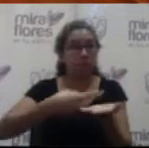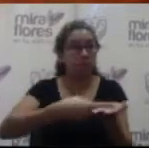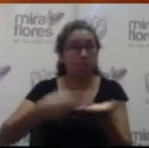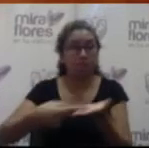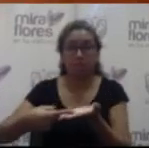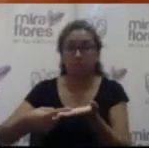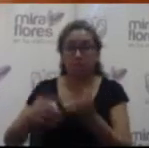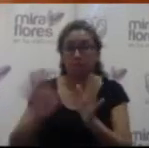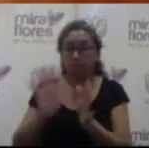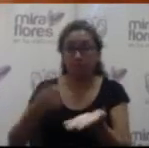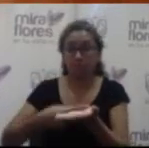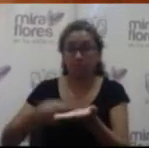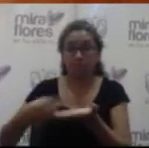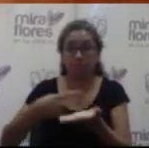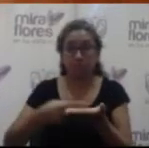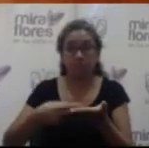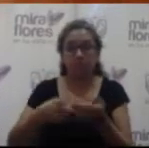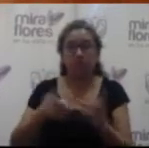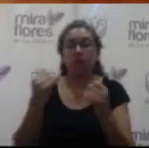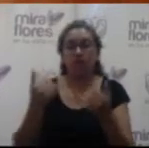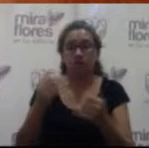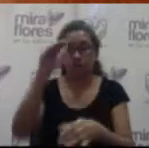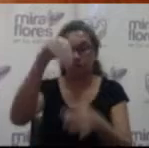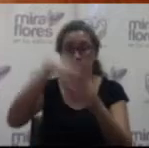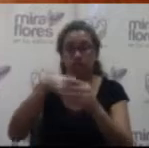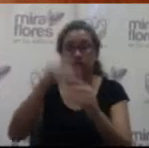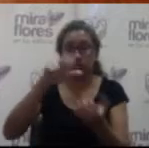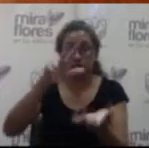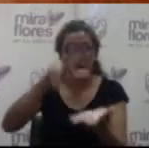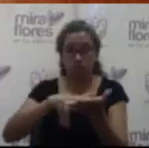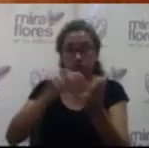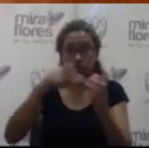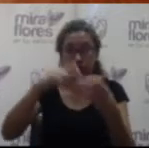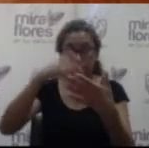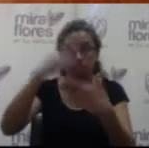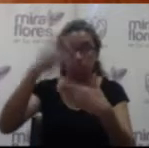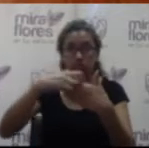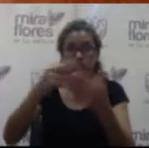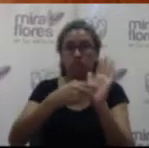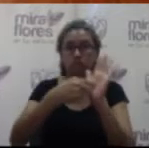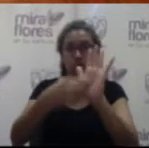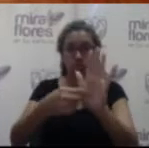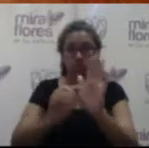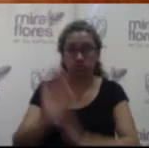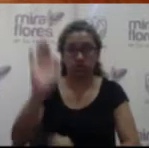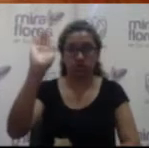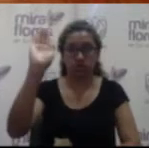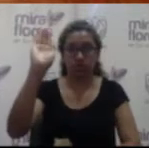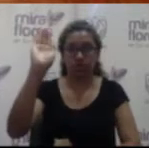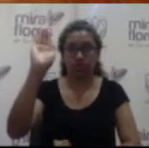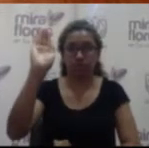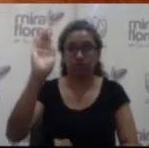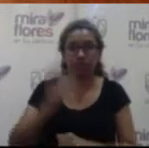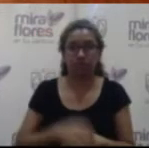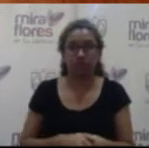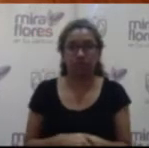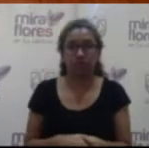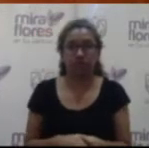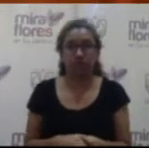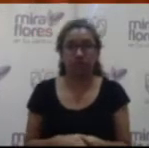no teniendo debate, procedemos al voto. Aquellos miembros del consejo que estén a favor de aprobar este proyecto, sírvanse expresarlo en general de conformidad.